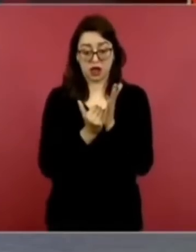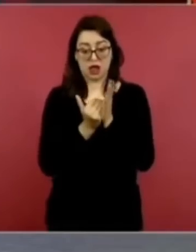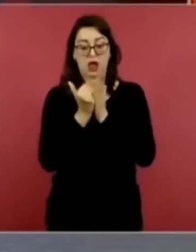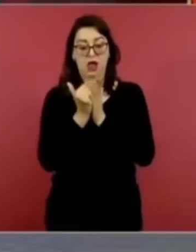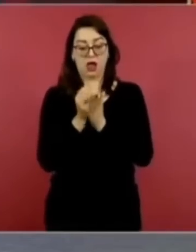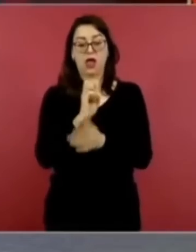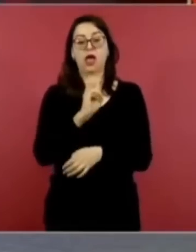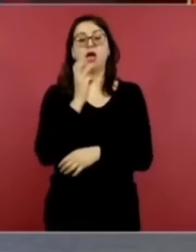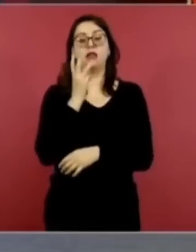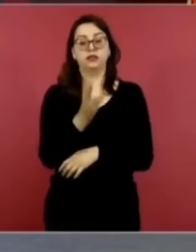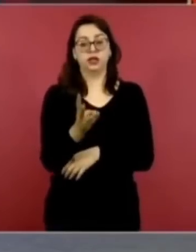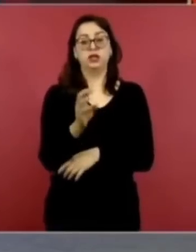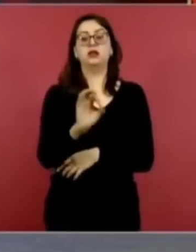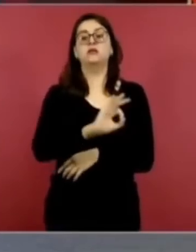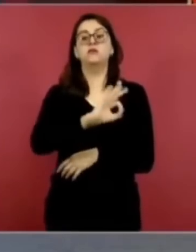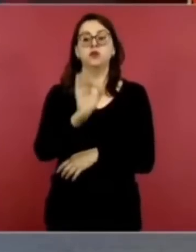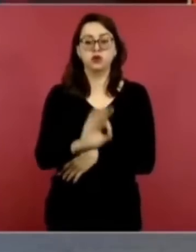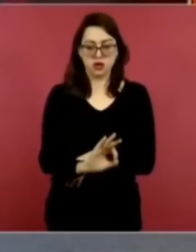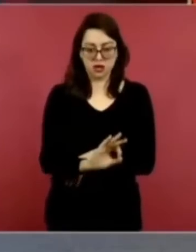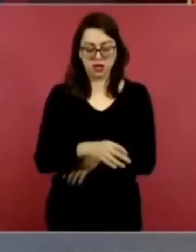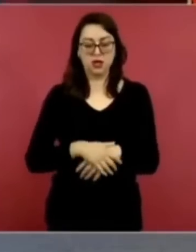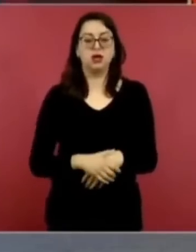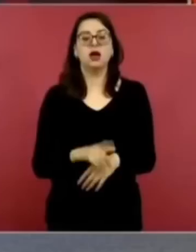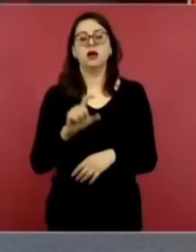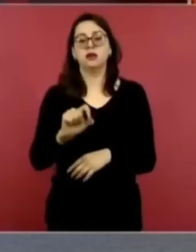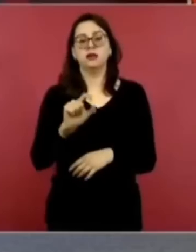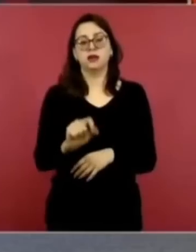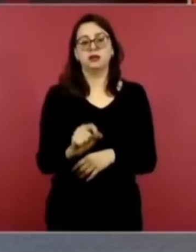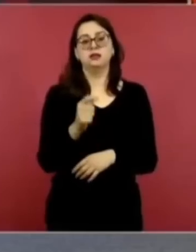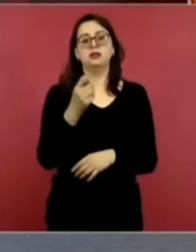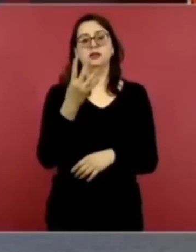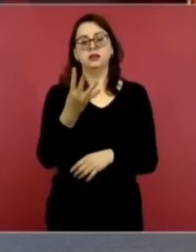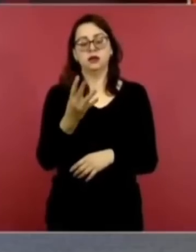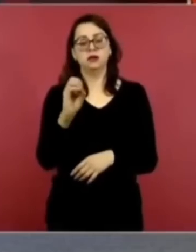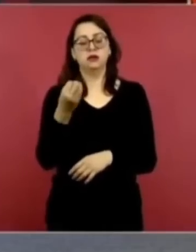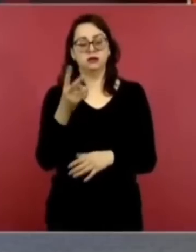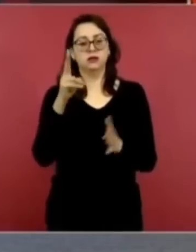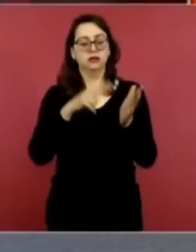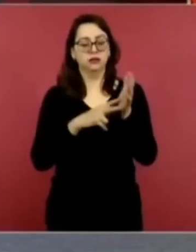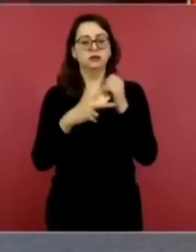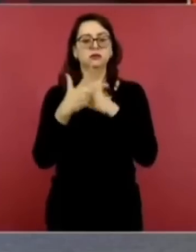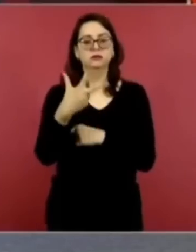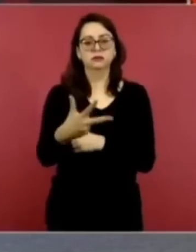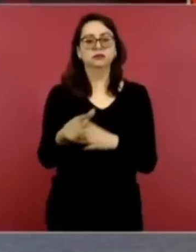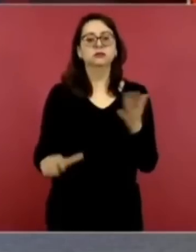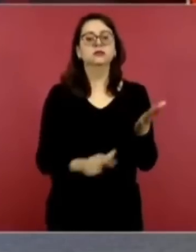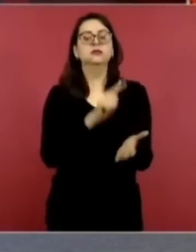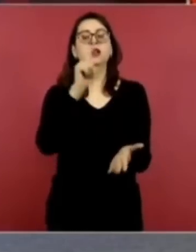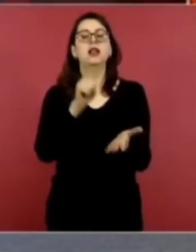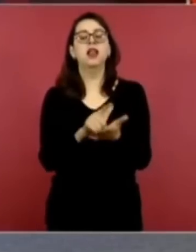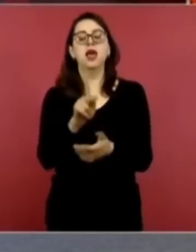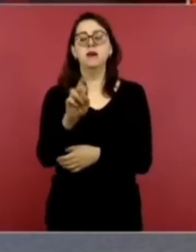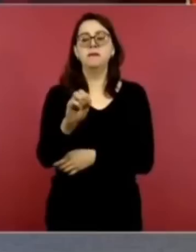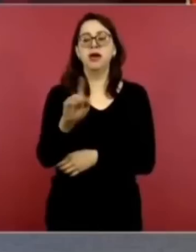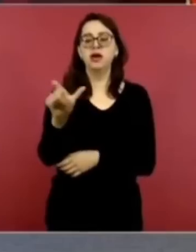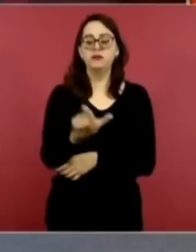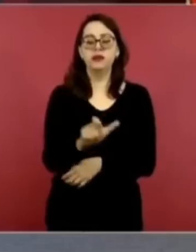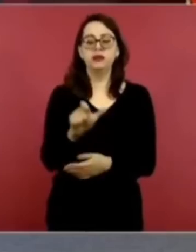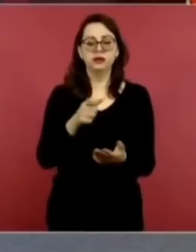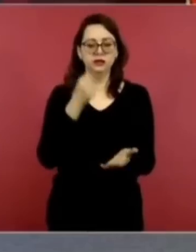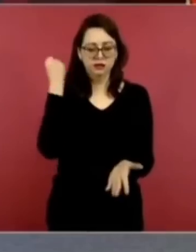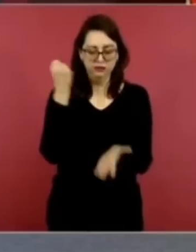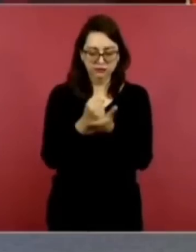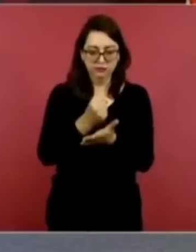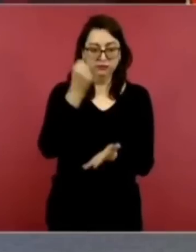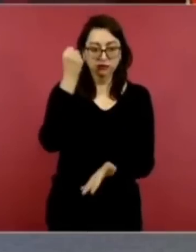3% el 24 de octubre de 2008 aprobaron la ley de petróleo mexicanos para dar